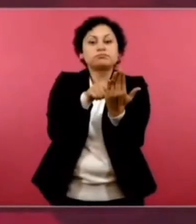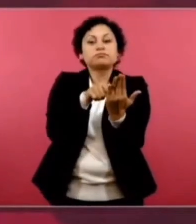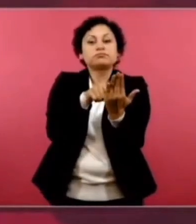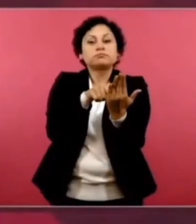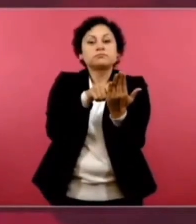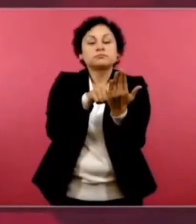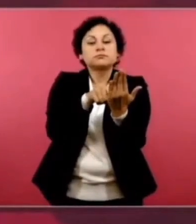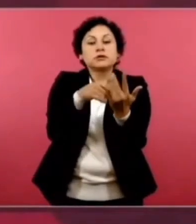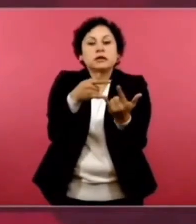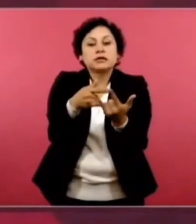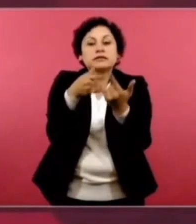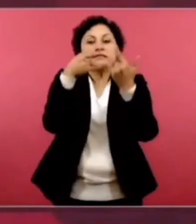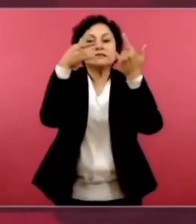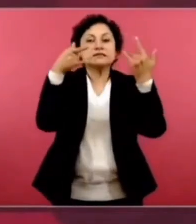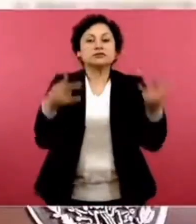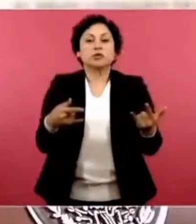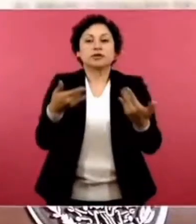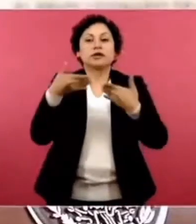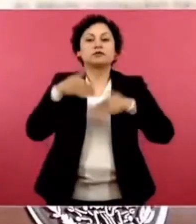de Fuché